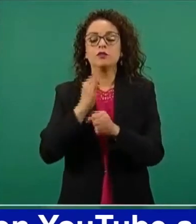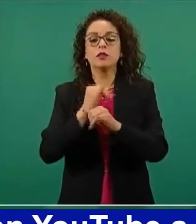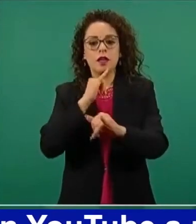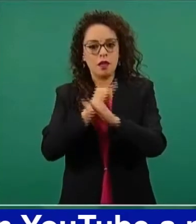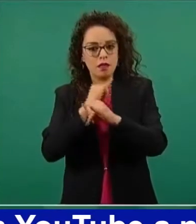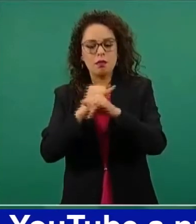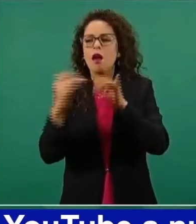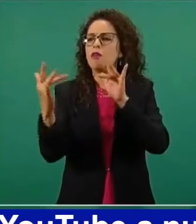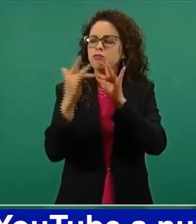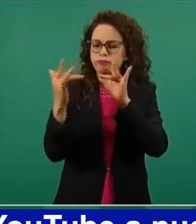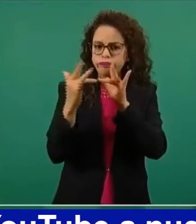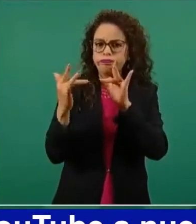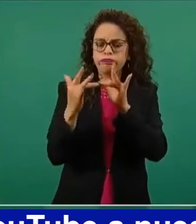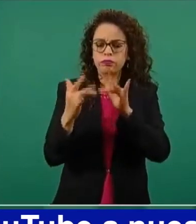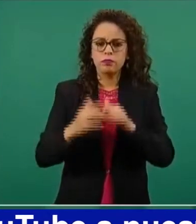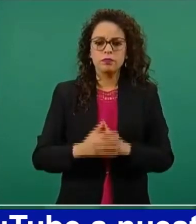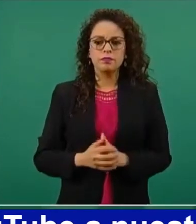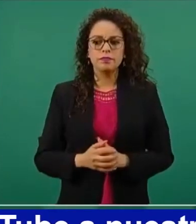a cabo,